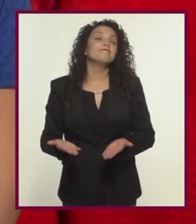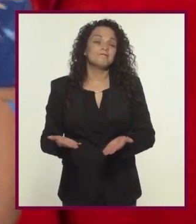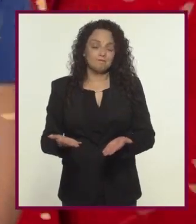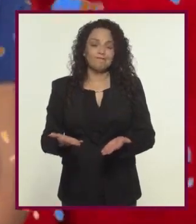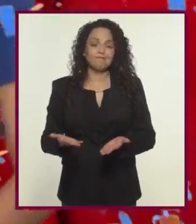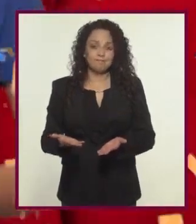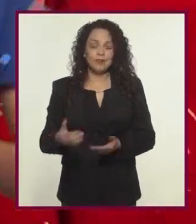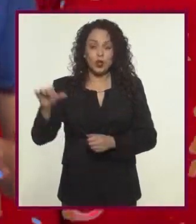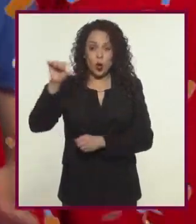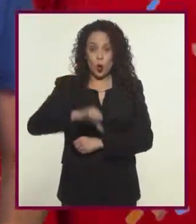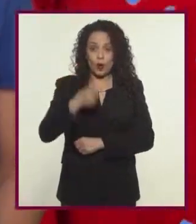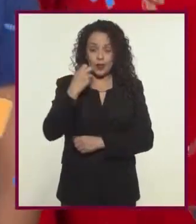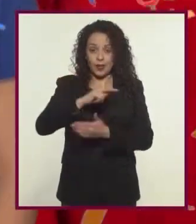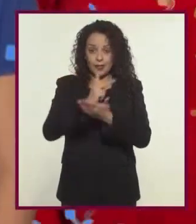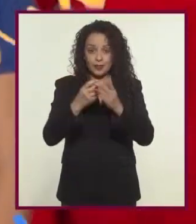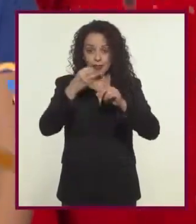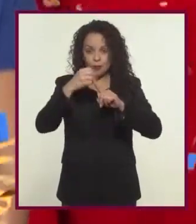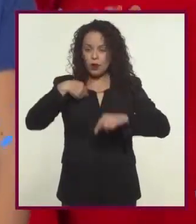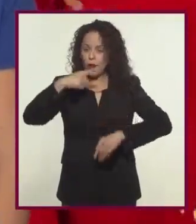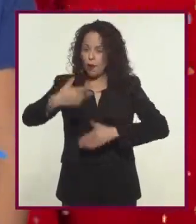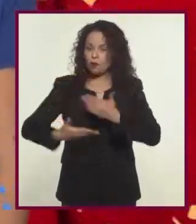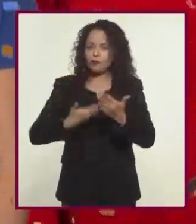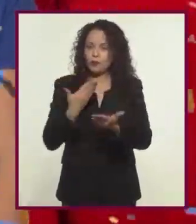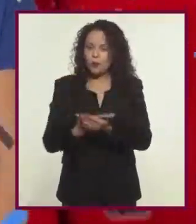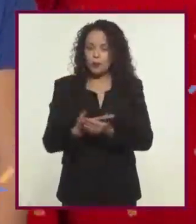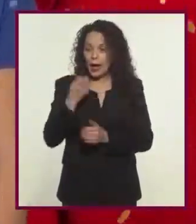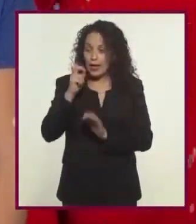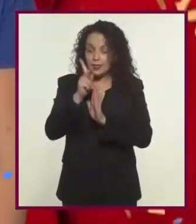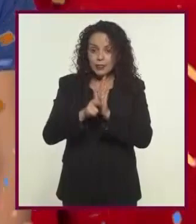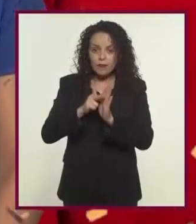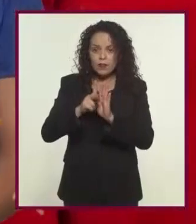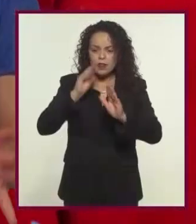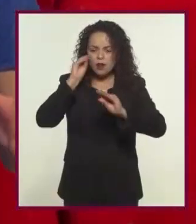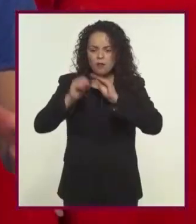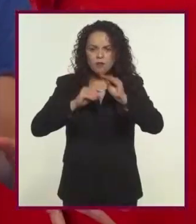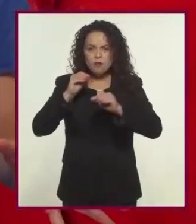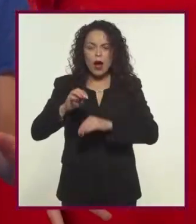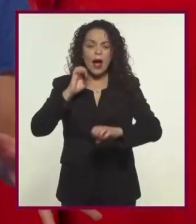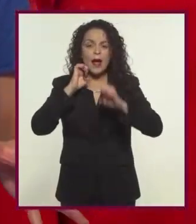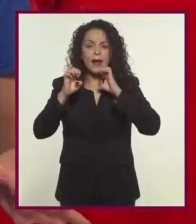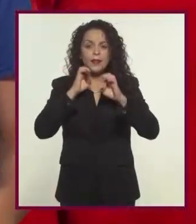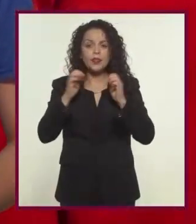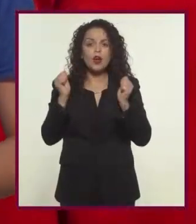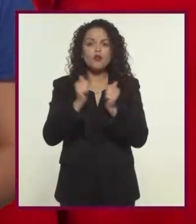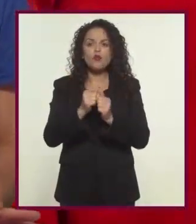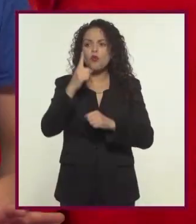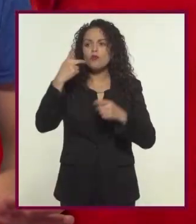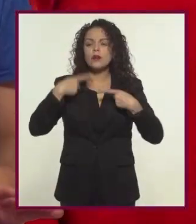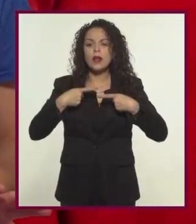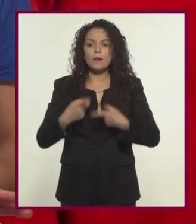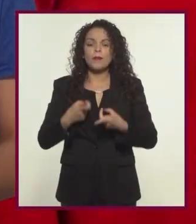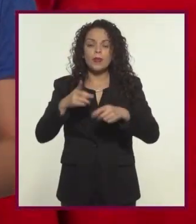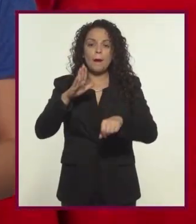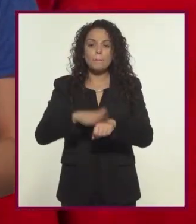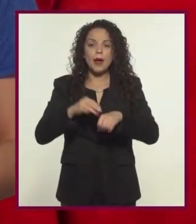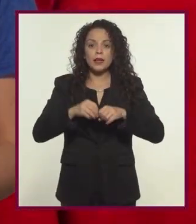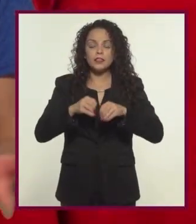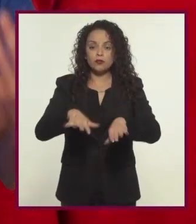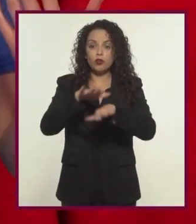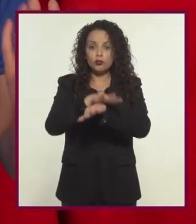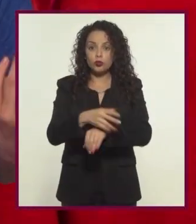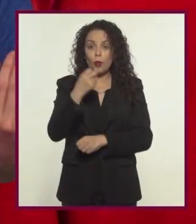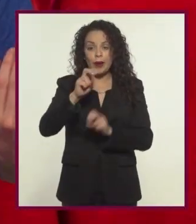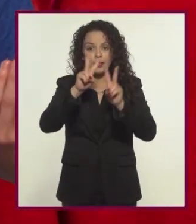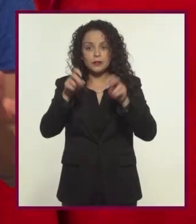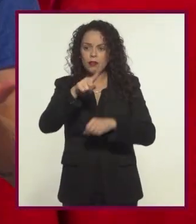programa? Pues para cerrar nuestro programa de hoy les vamos a proponer que a ese video le agreguen una entrevista con alguien que les